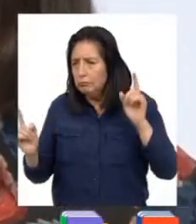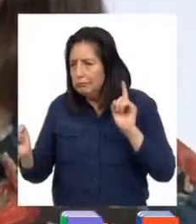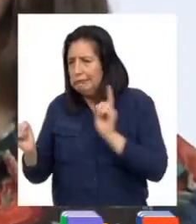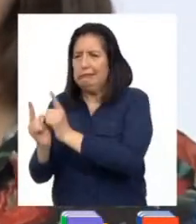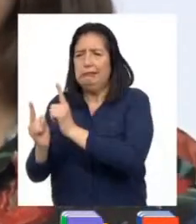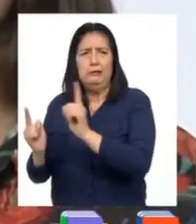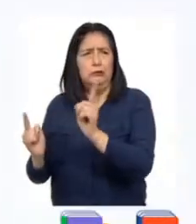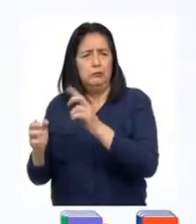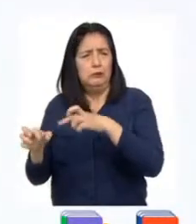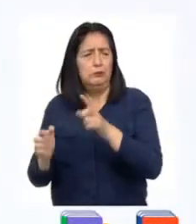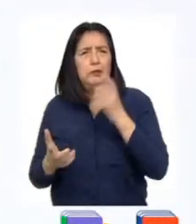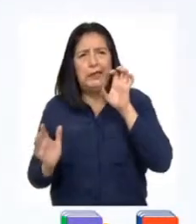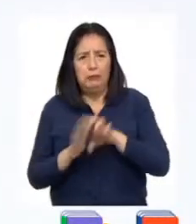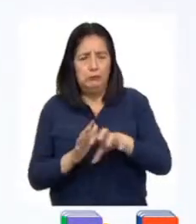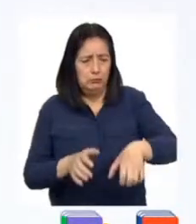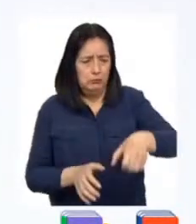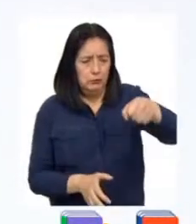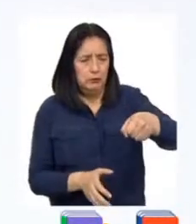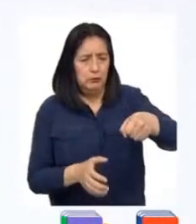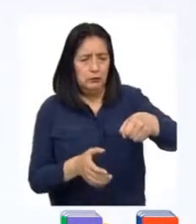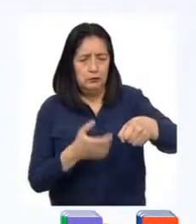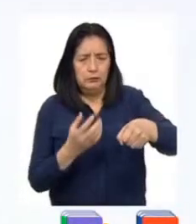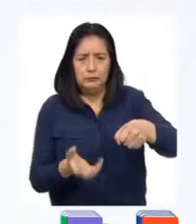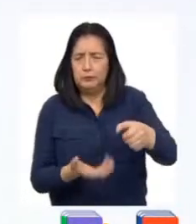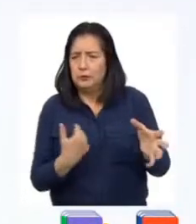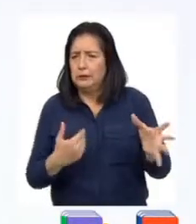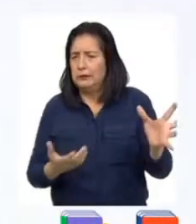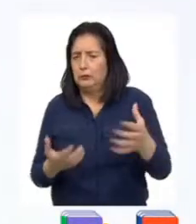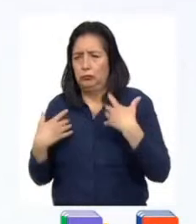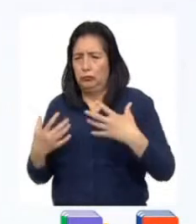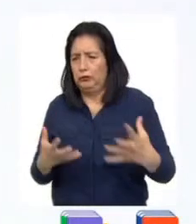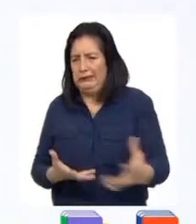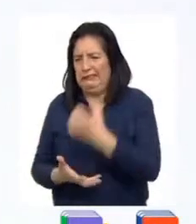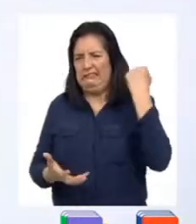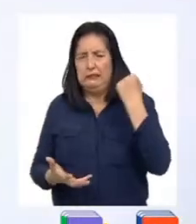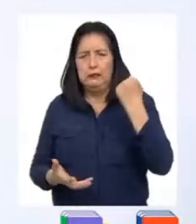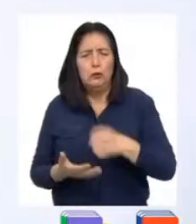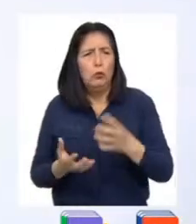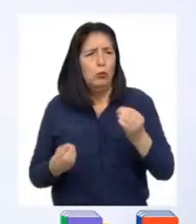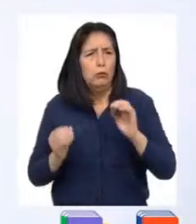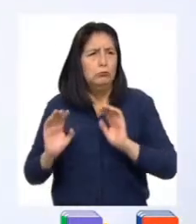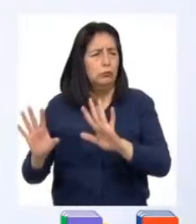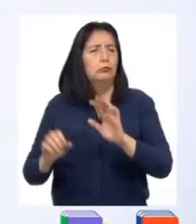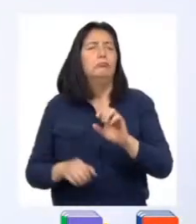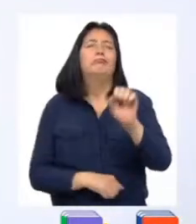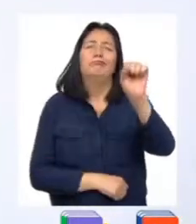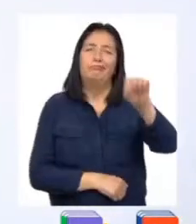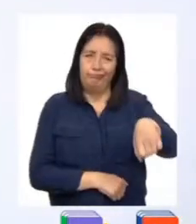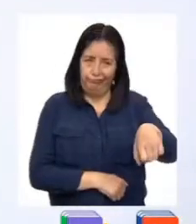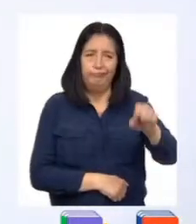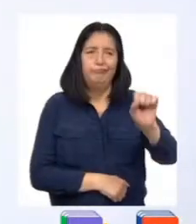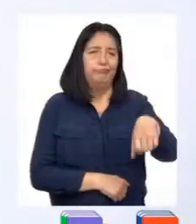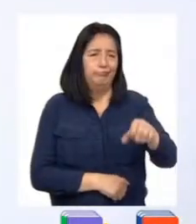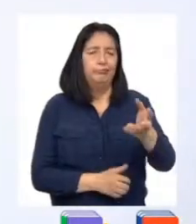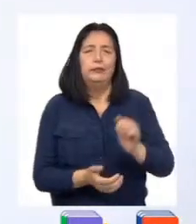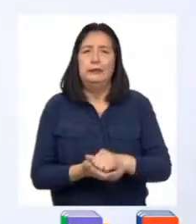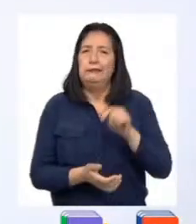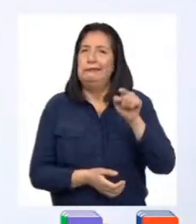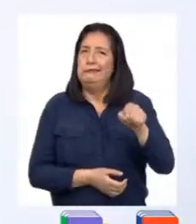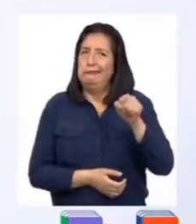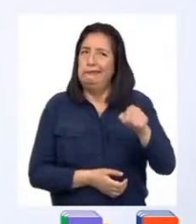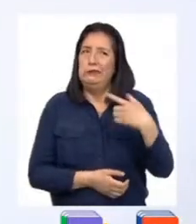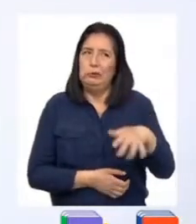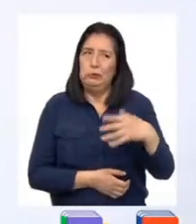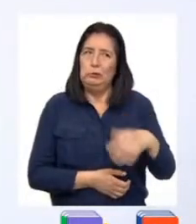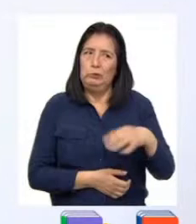cuando cogen su lonchera, también cuando le quitan algo que le pertenece cuando lo empujan. En efecto, Patti. Este es un caso